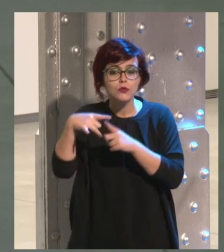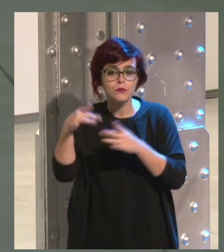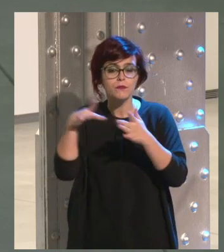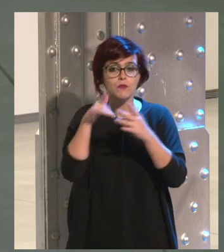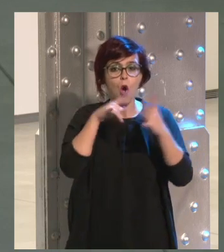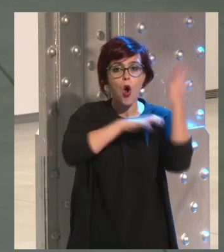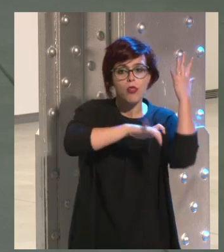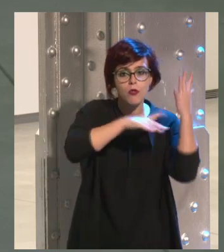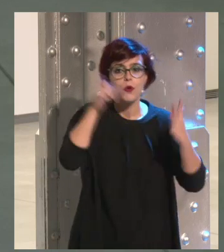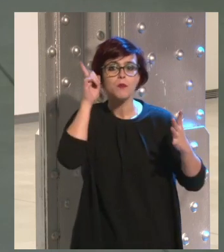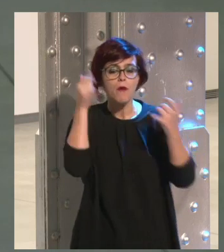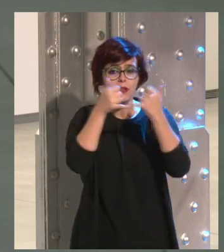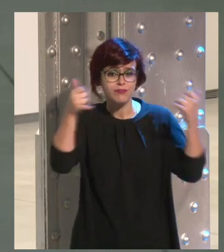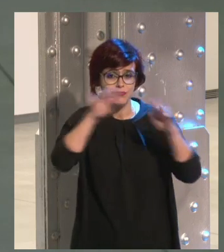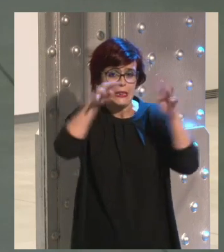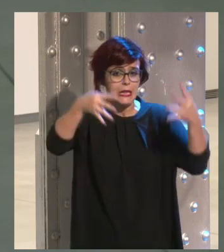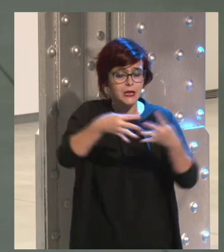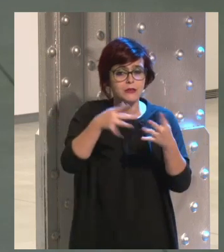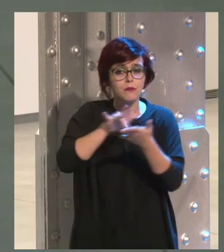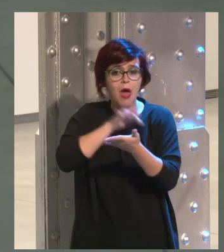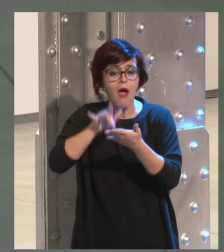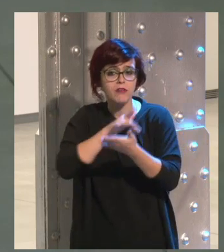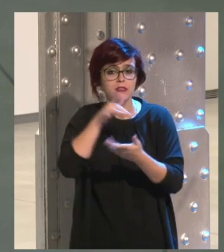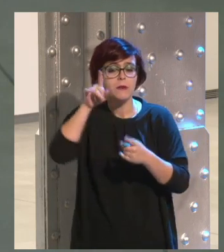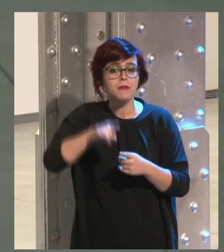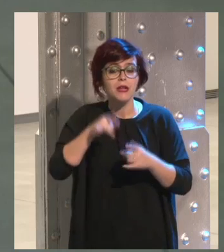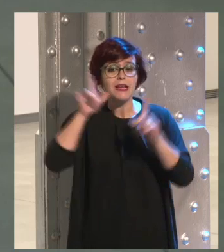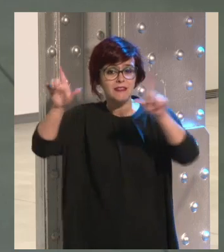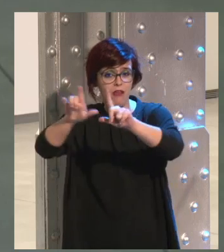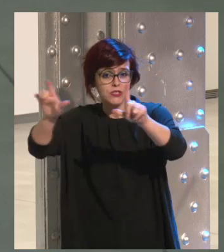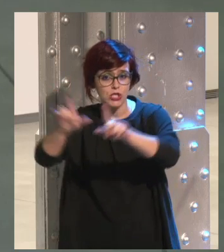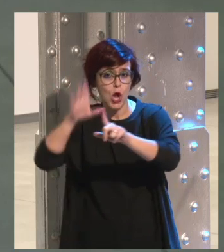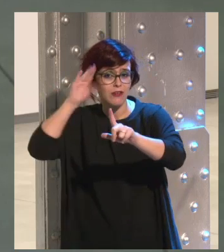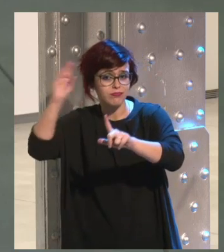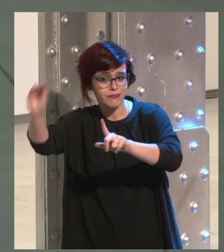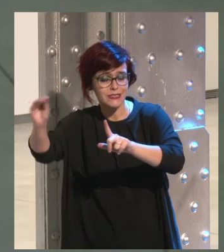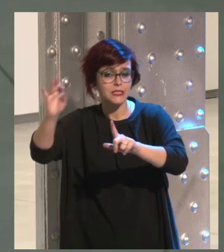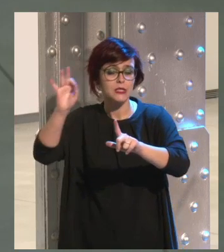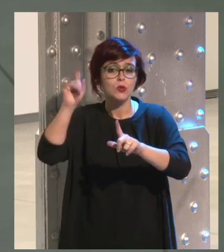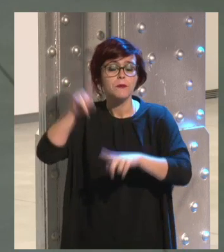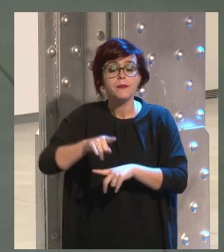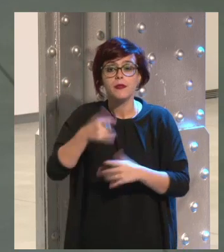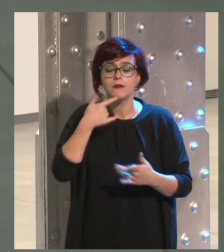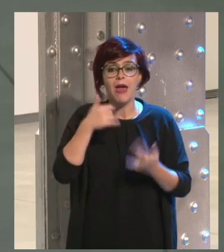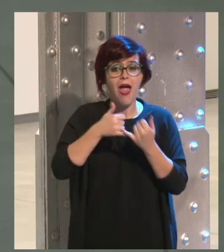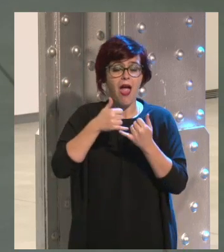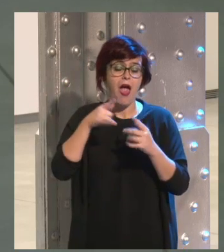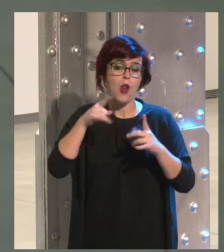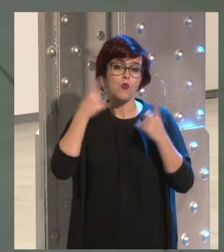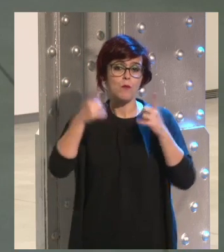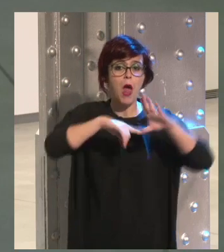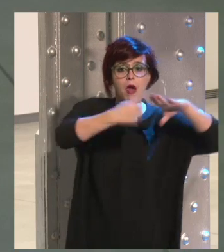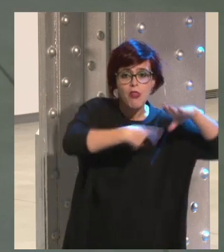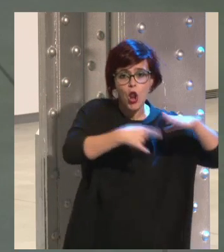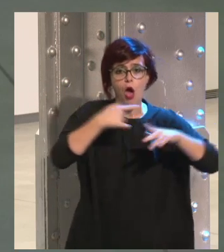interconectados, no solamente hablamos de móviles, de tabletas, sino ya de televisión, de Smart TV, de incluso electrodomésticos,